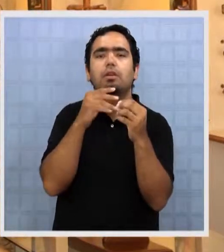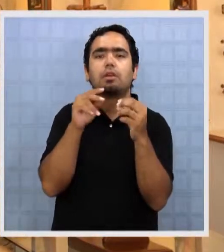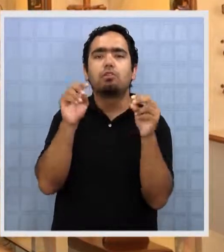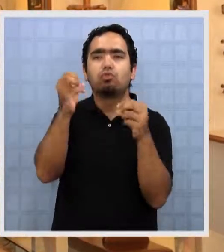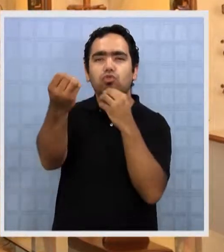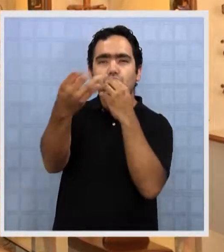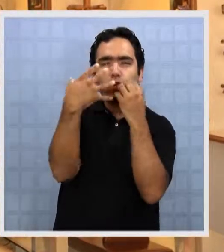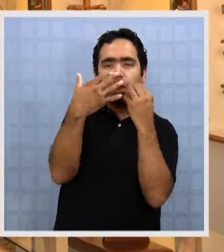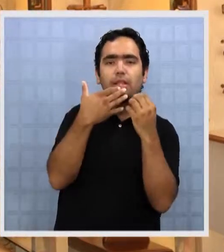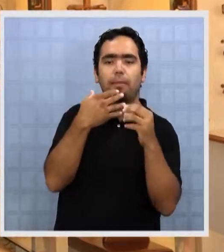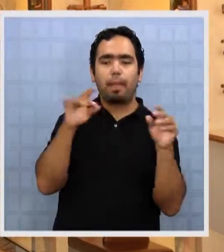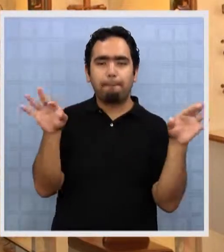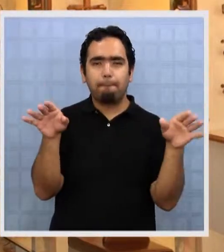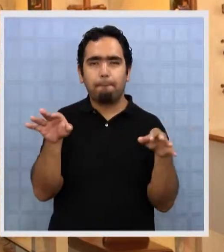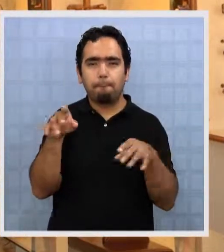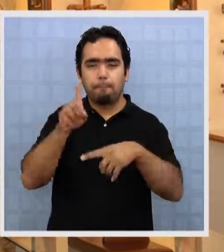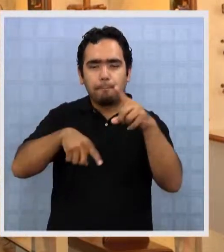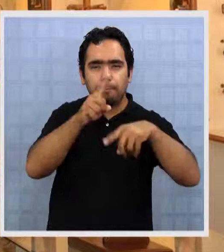suspensión.